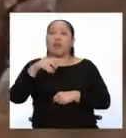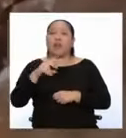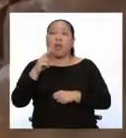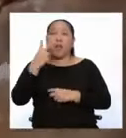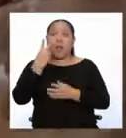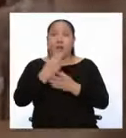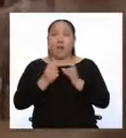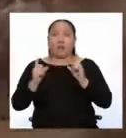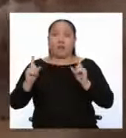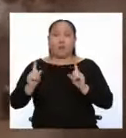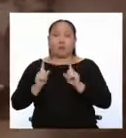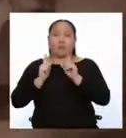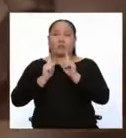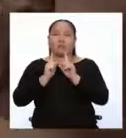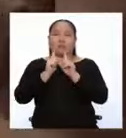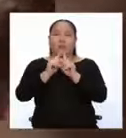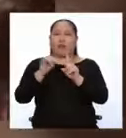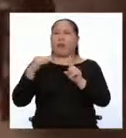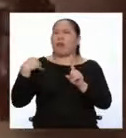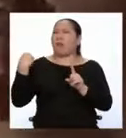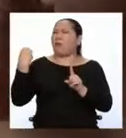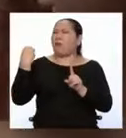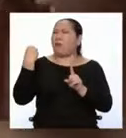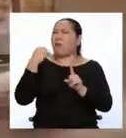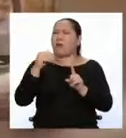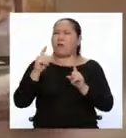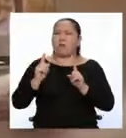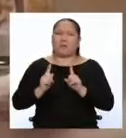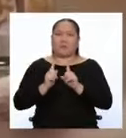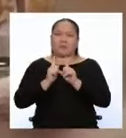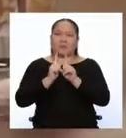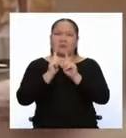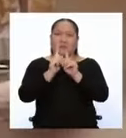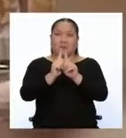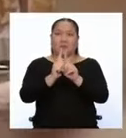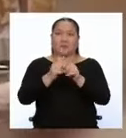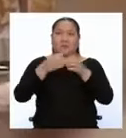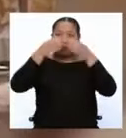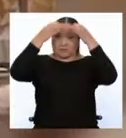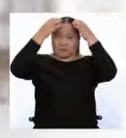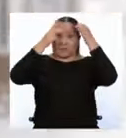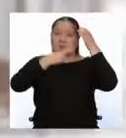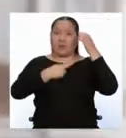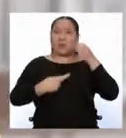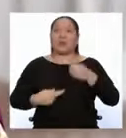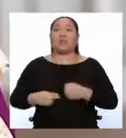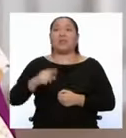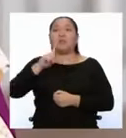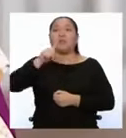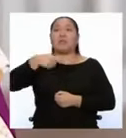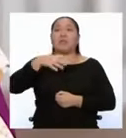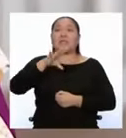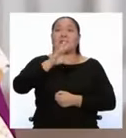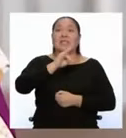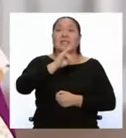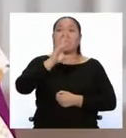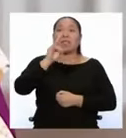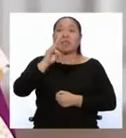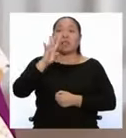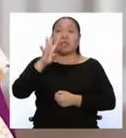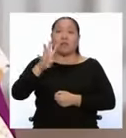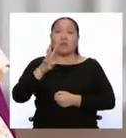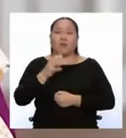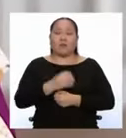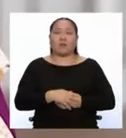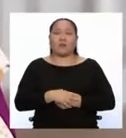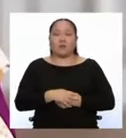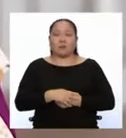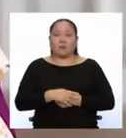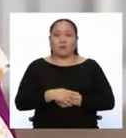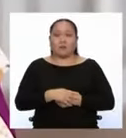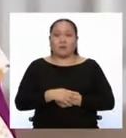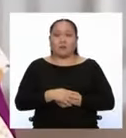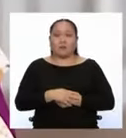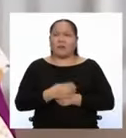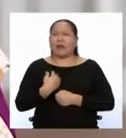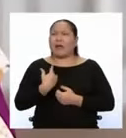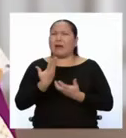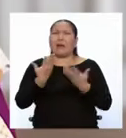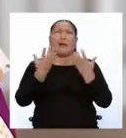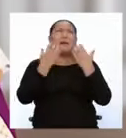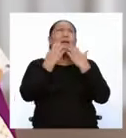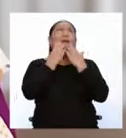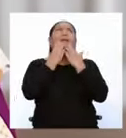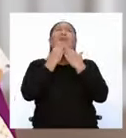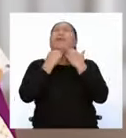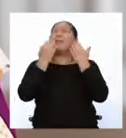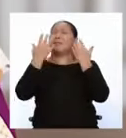ascendieron demasiado jóvenes al trono de Francia en 1774. ¡Oh, Dios mío! ¡Vamos a reinar